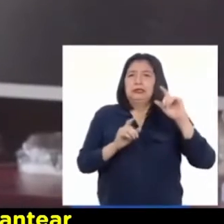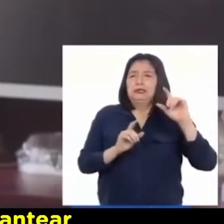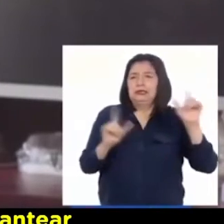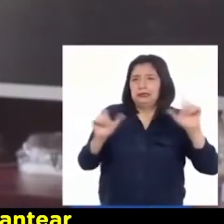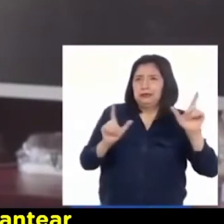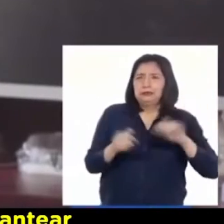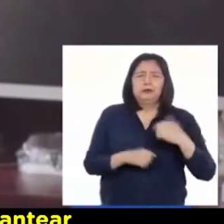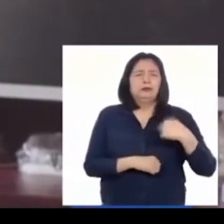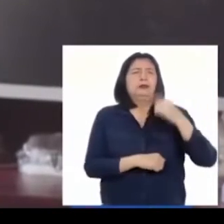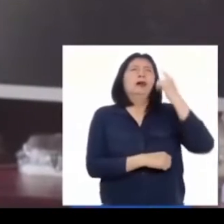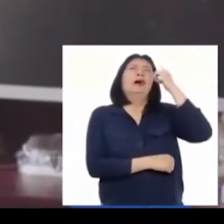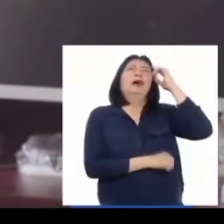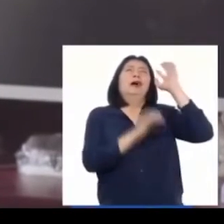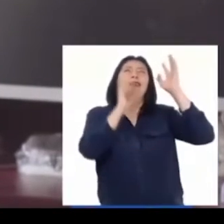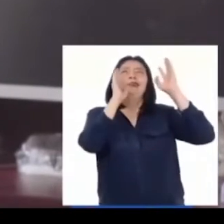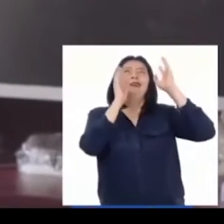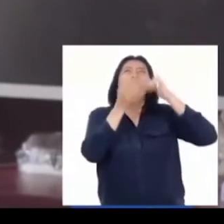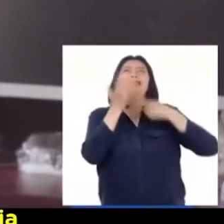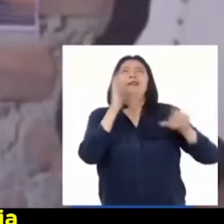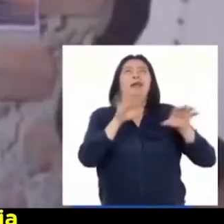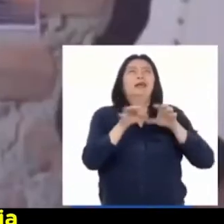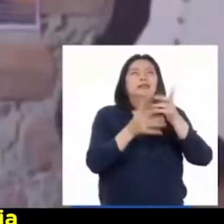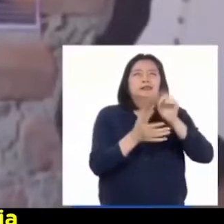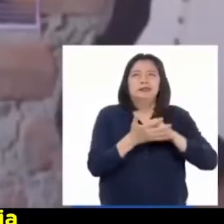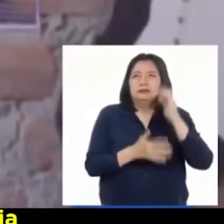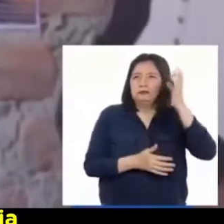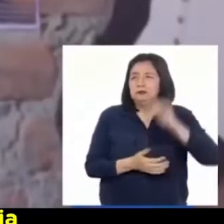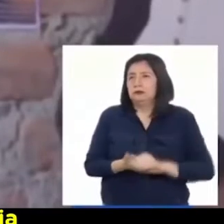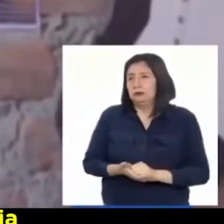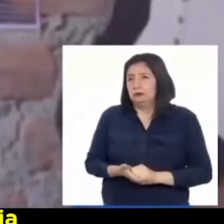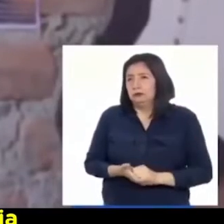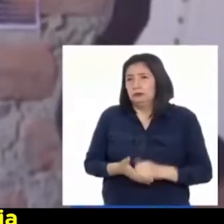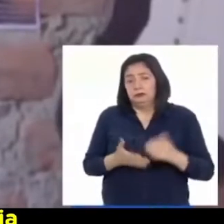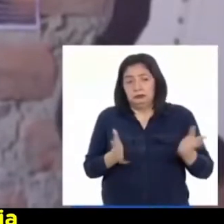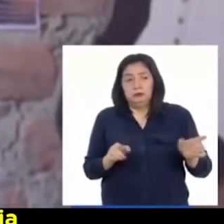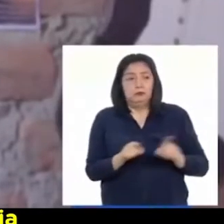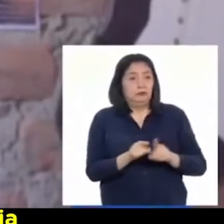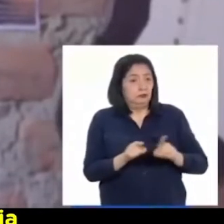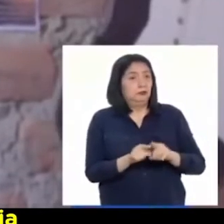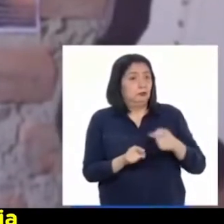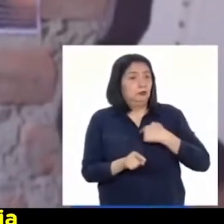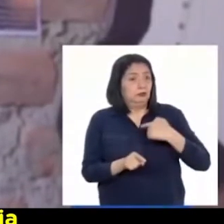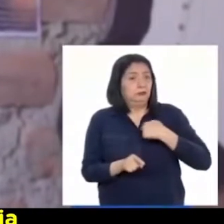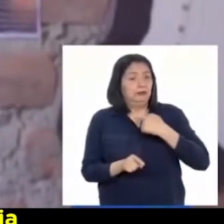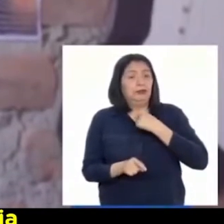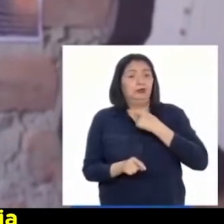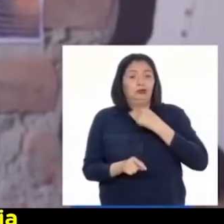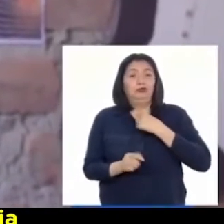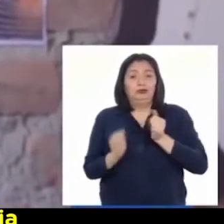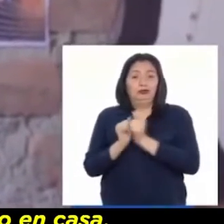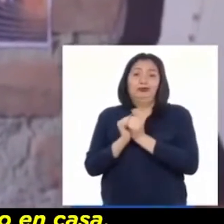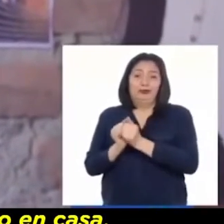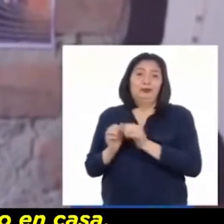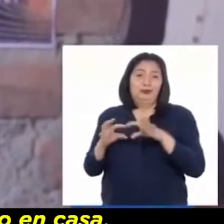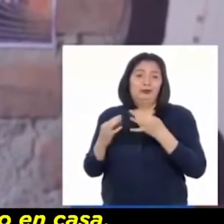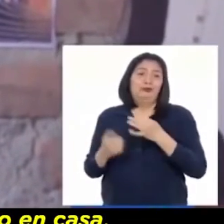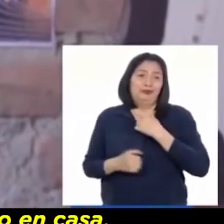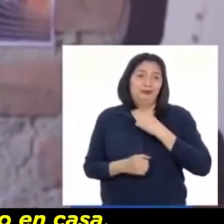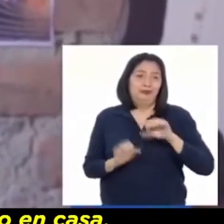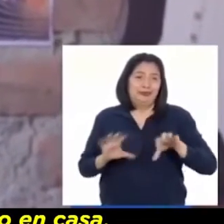ya se ponen a plantear qué van a hacer a futuro. Y también me gusta estar con mis familias